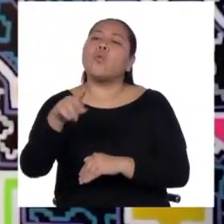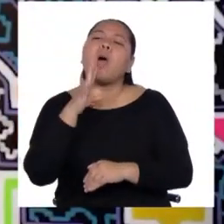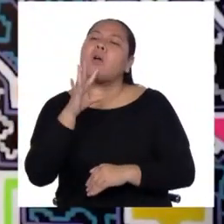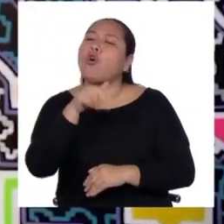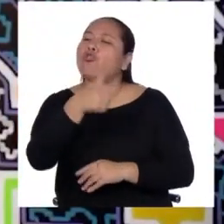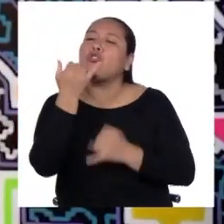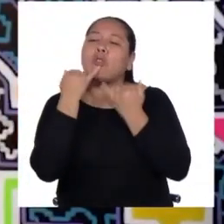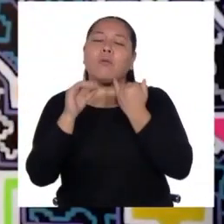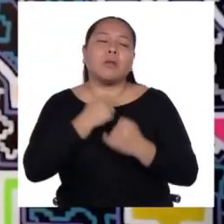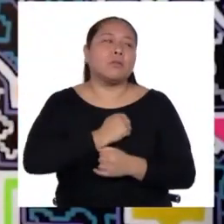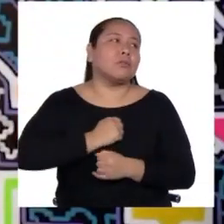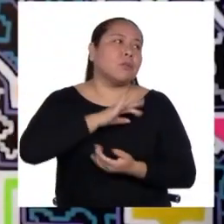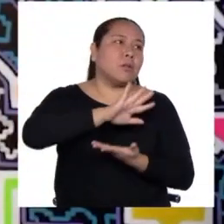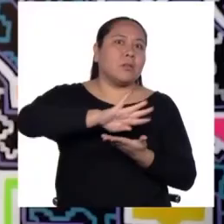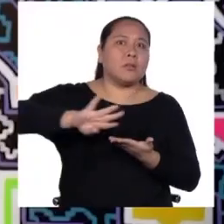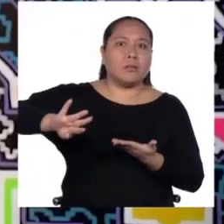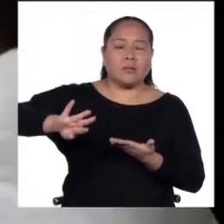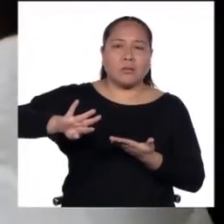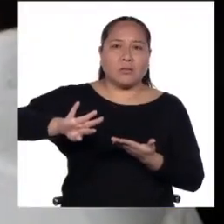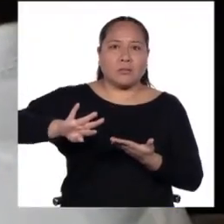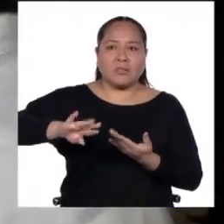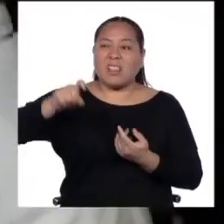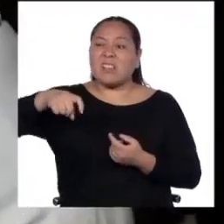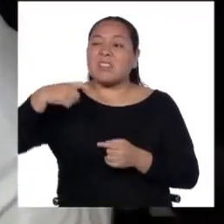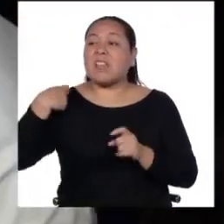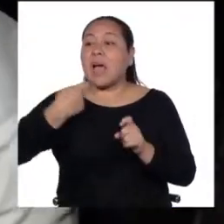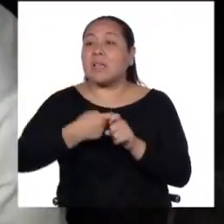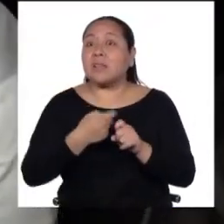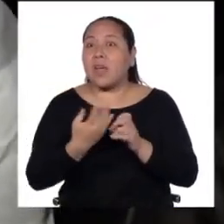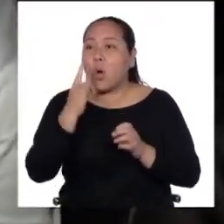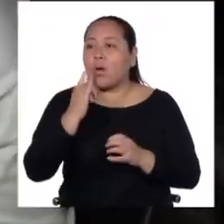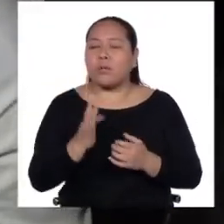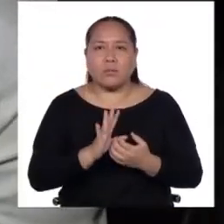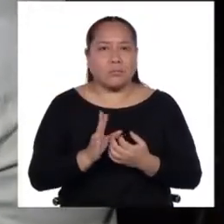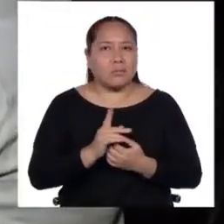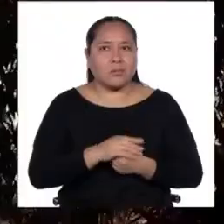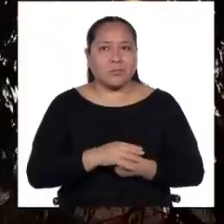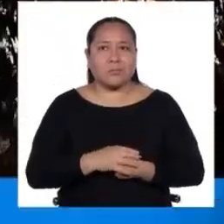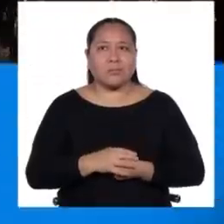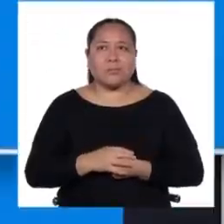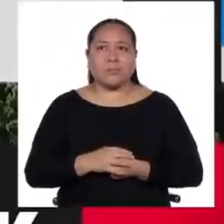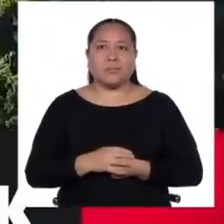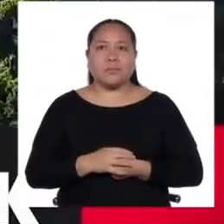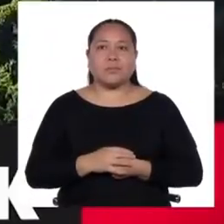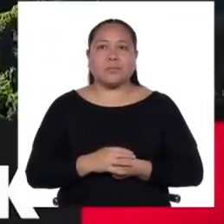hablantes de una lengua distinta del castellano. Tres, dos, uno, aire, vamos.